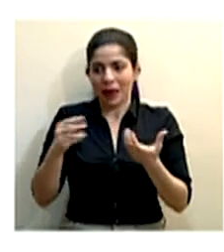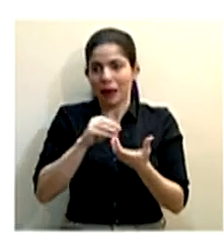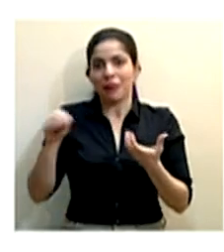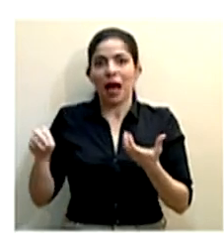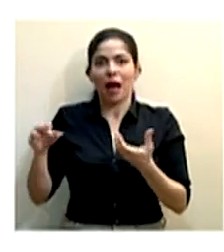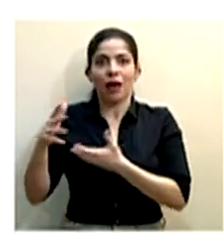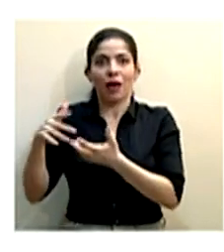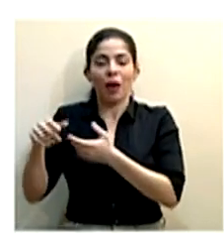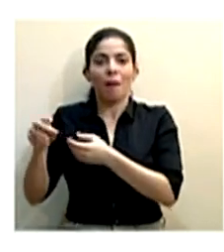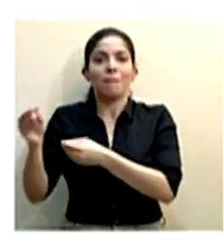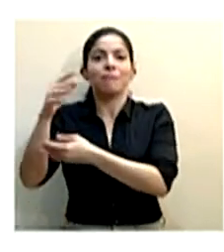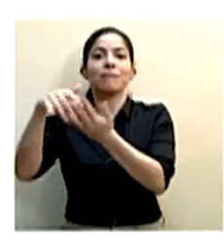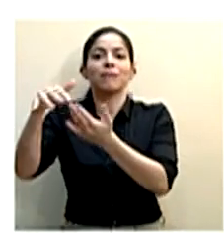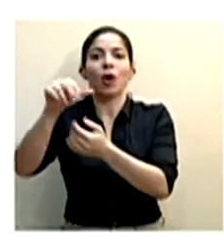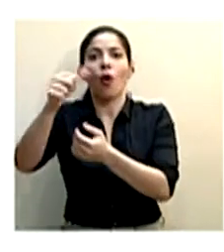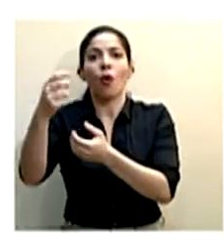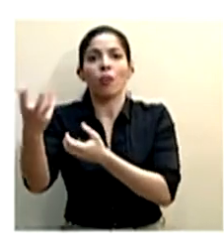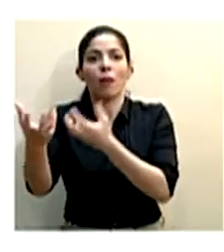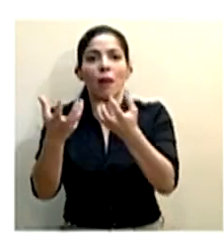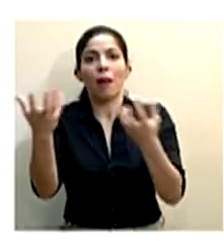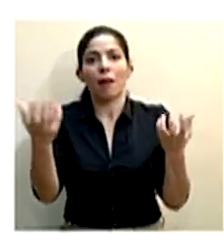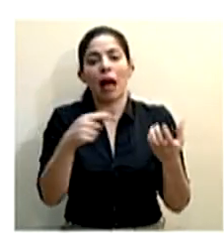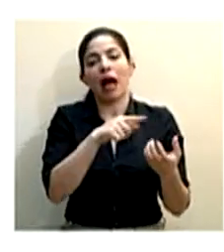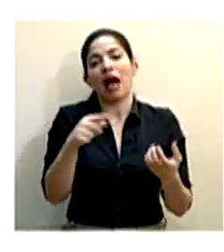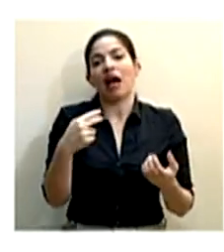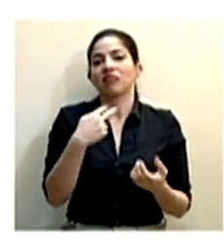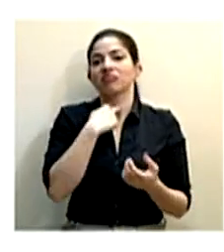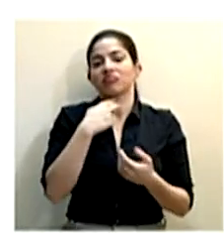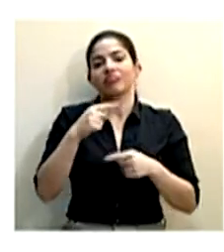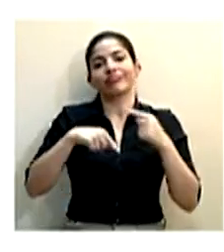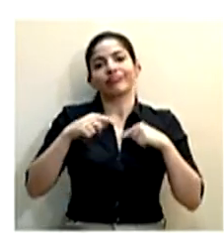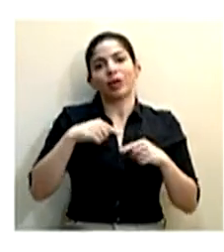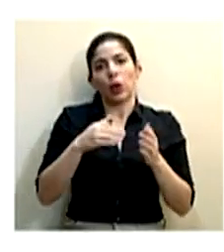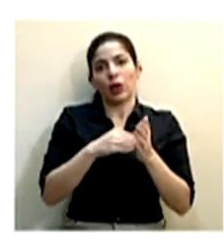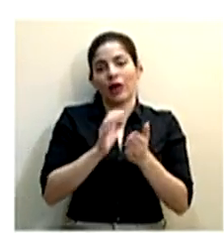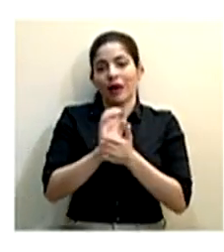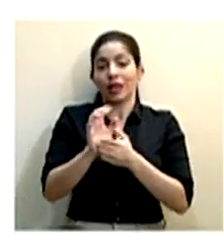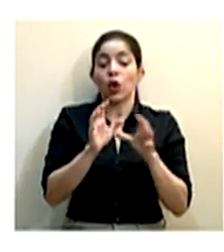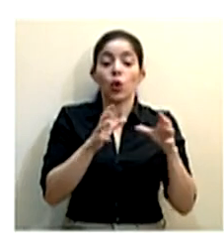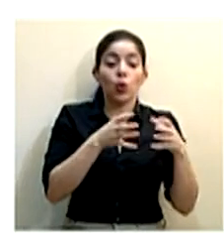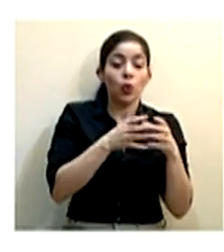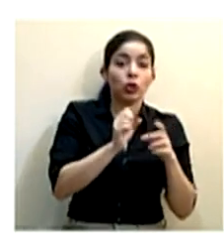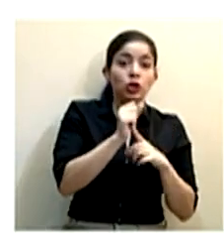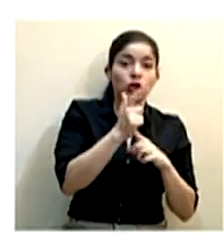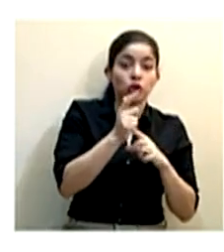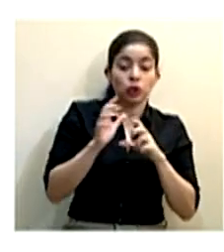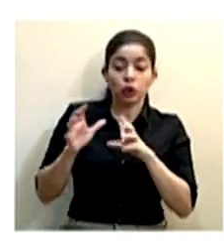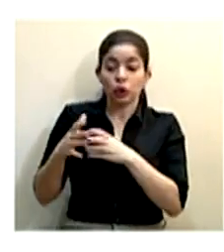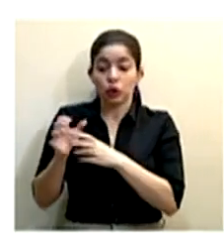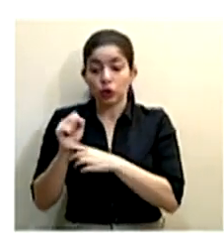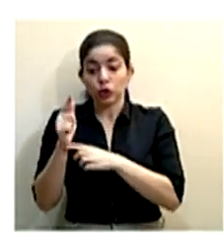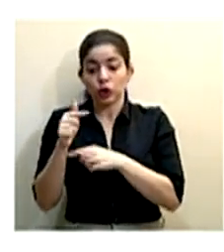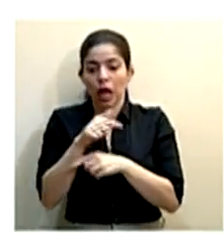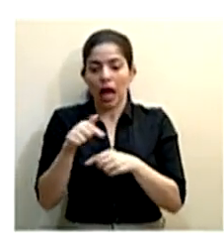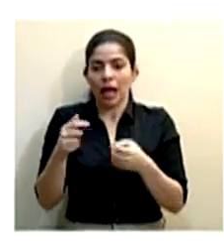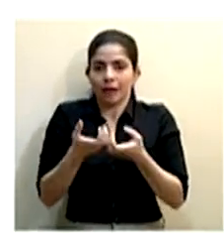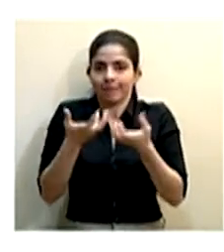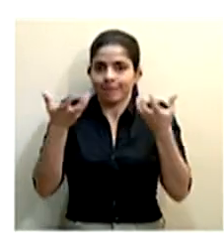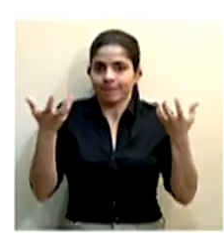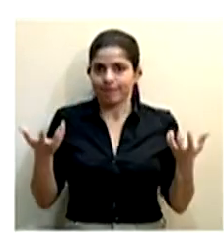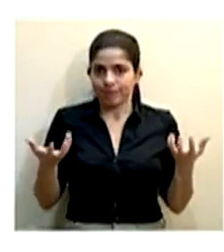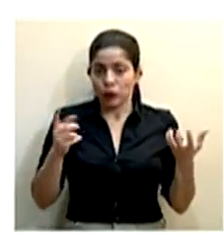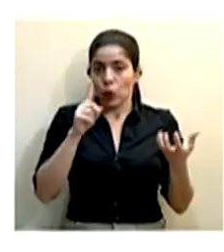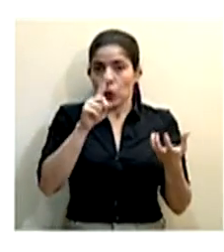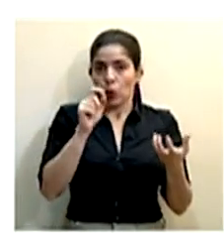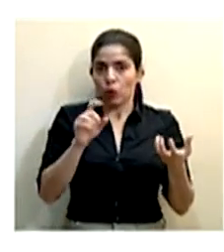transmisión y todo es otra vez todo para atrás. Entre burbujas sociales, recordemos que prevalece la distancia de 1.8